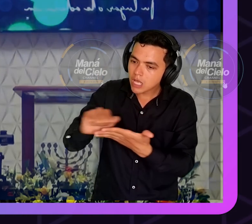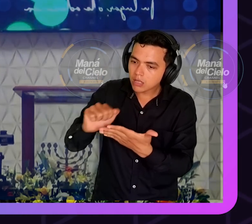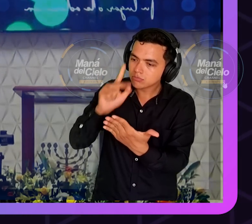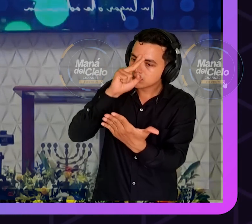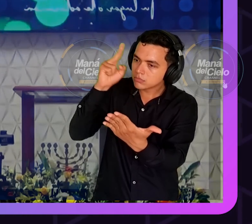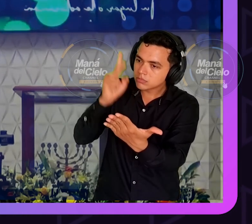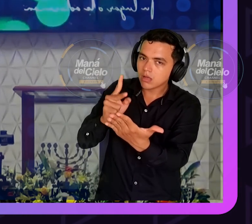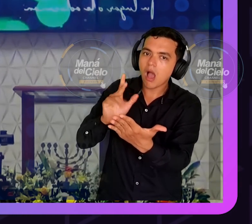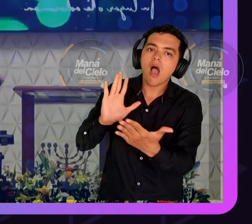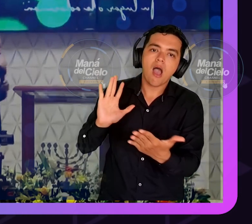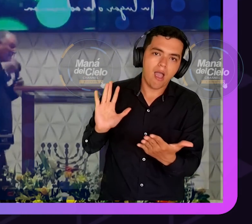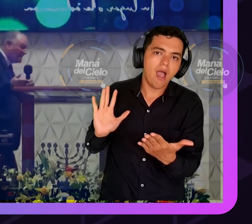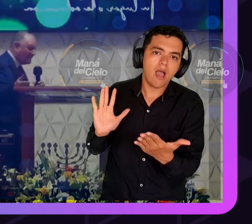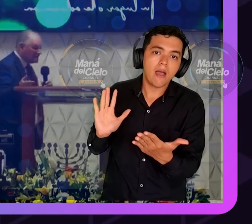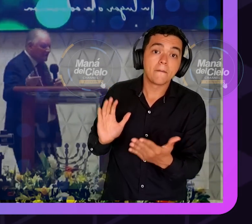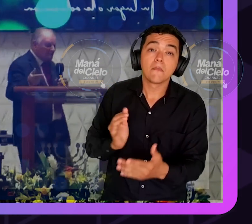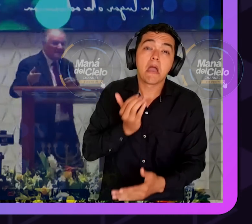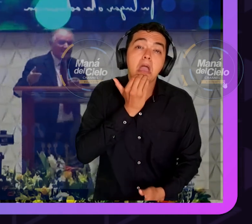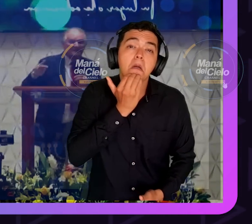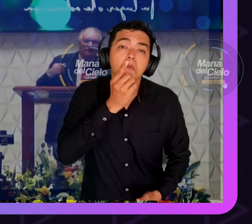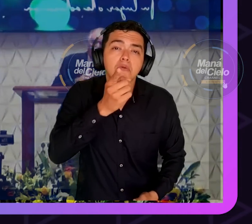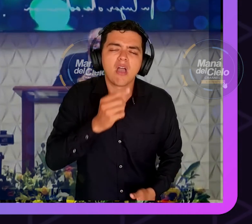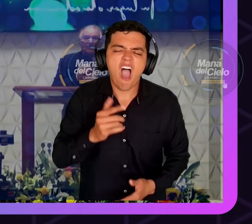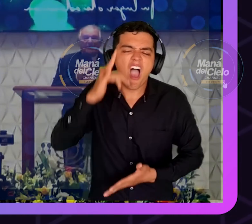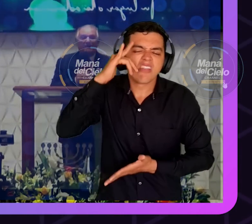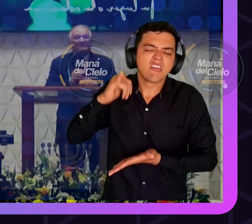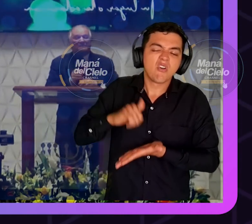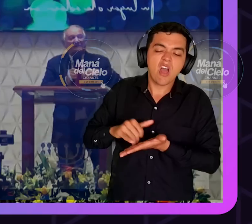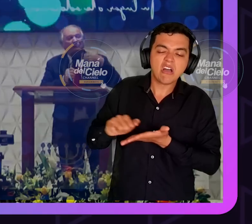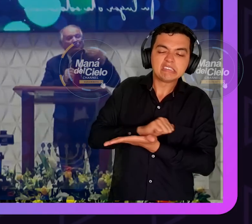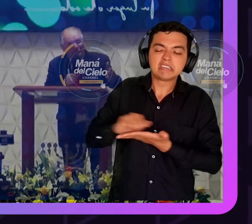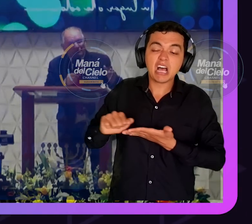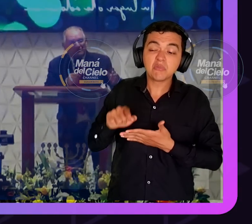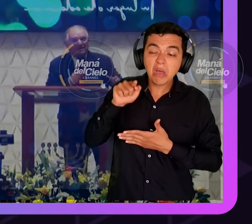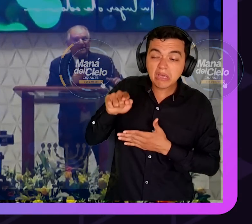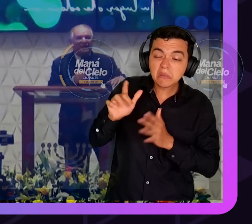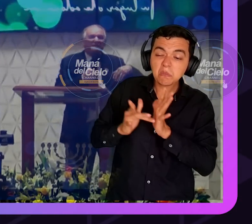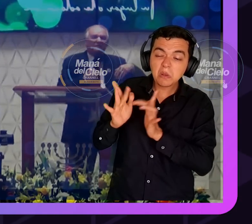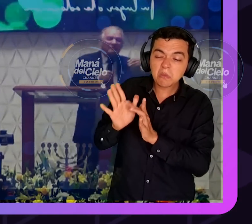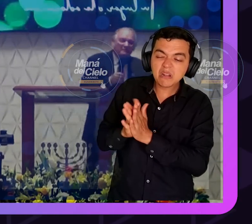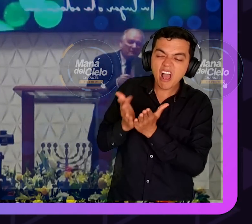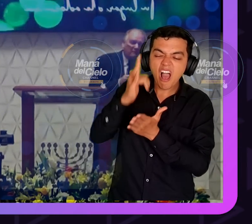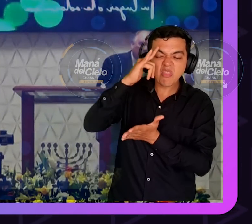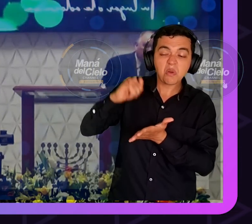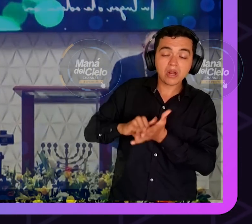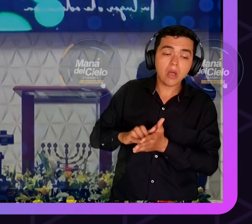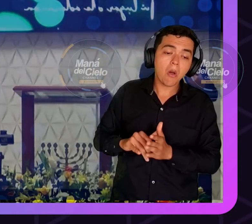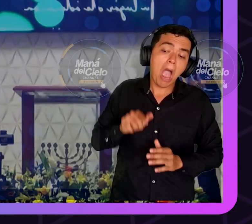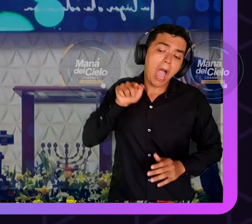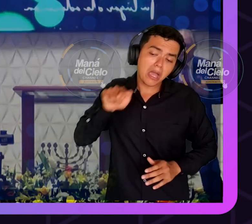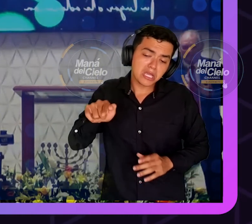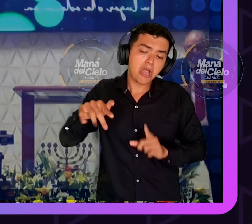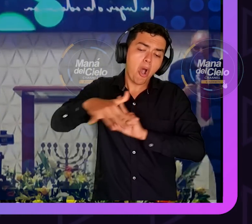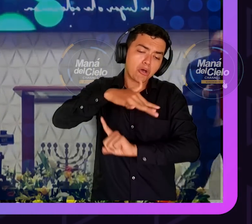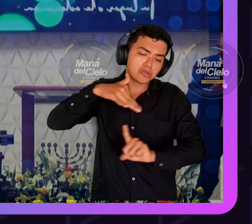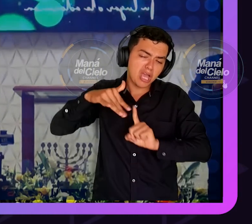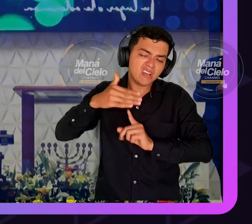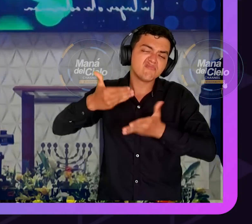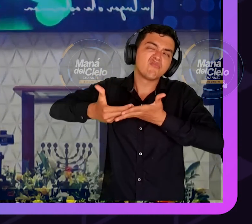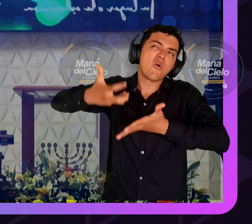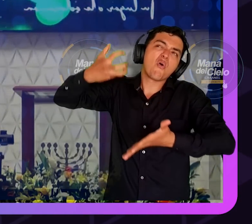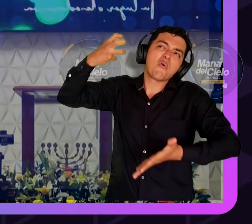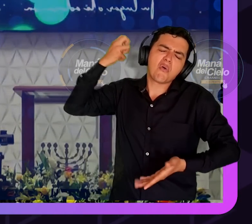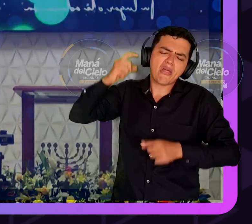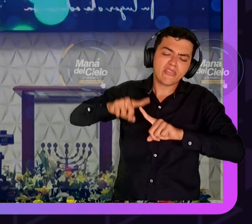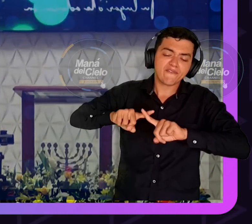practicar, así lo vas a creer. Y si no, empezarás a discutir con el libro. Es que antiguamente fue así, es que las cosas antes eran diferentes, es que las cosas han